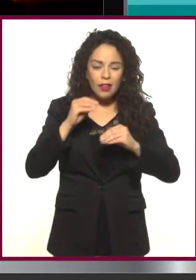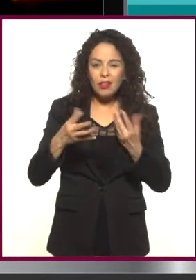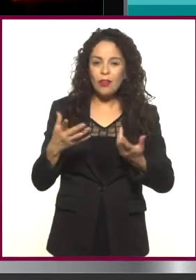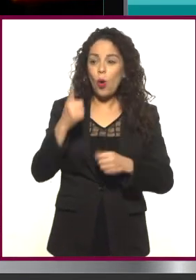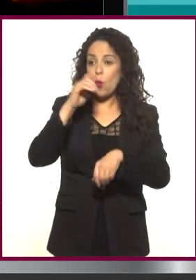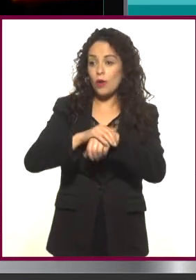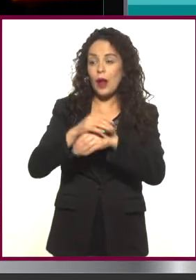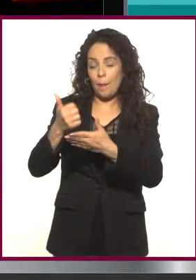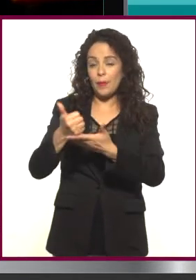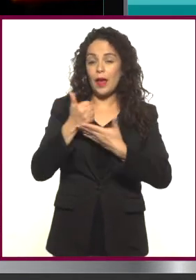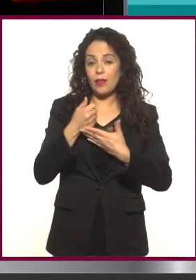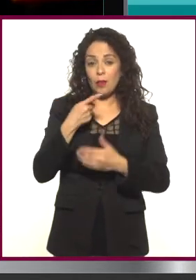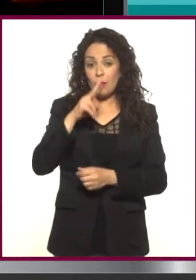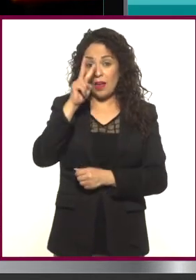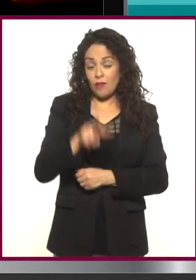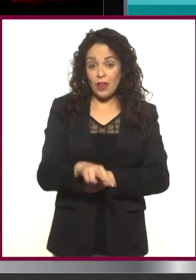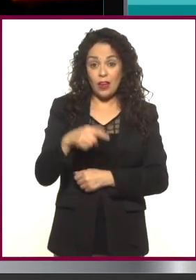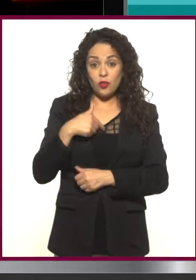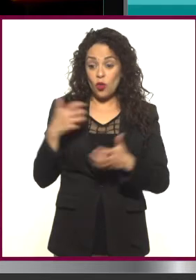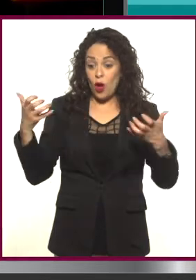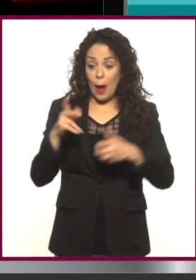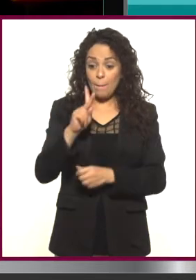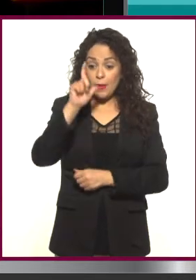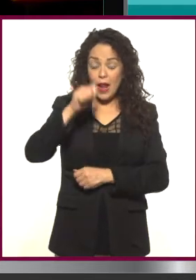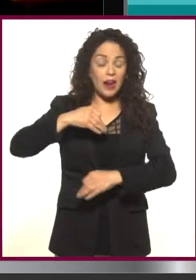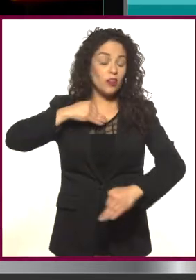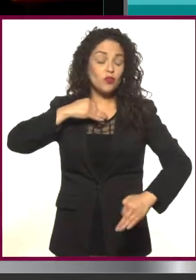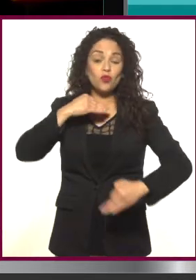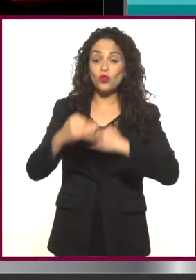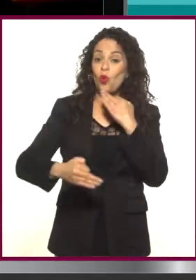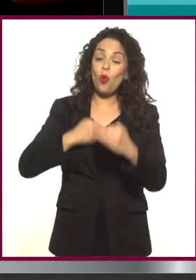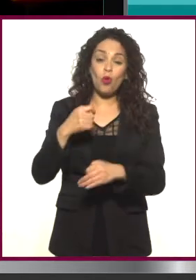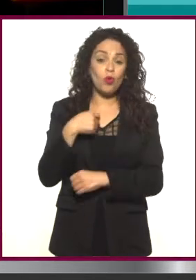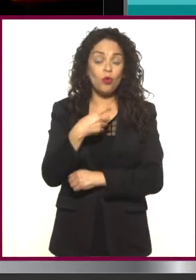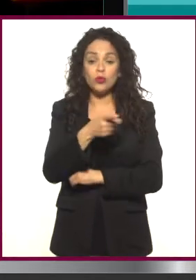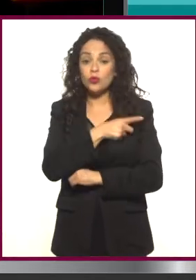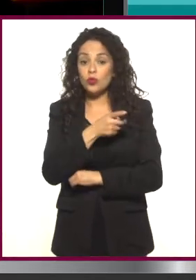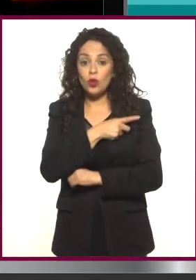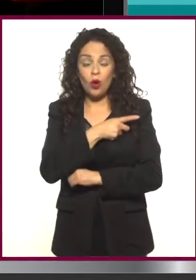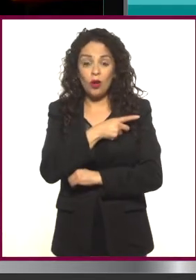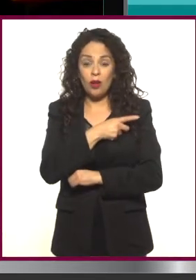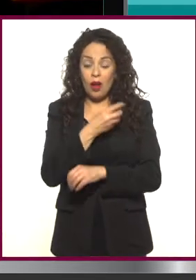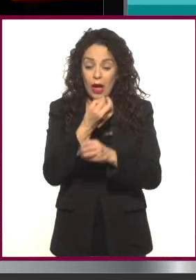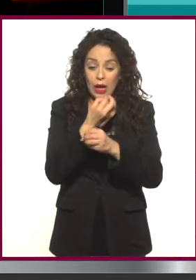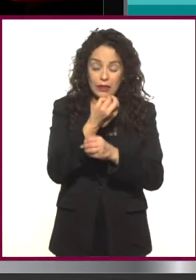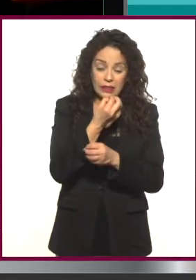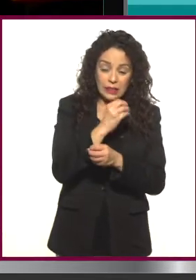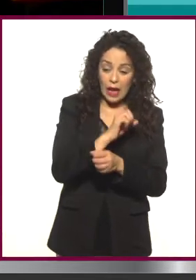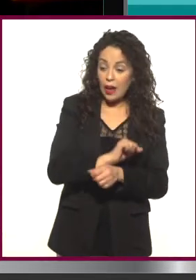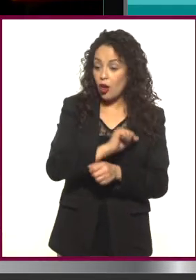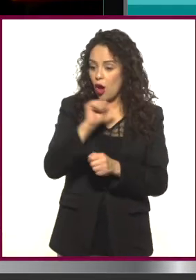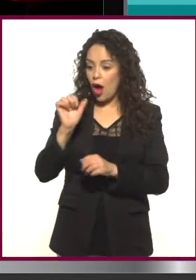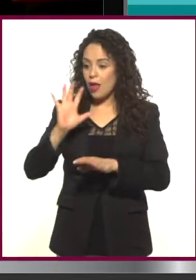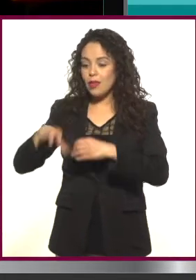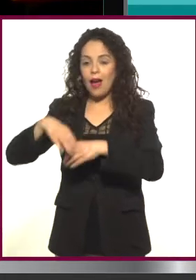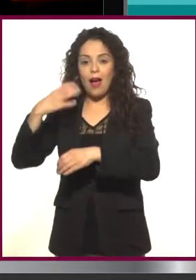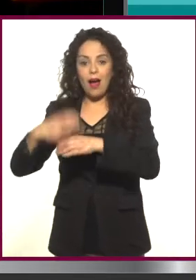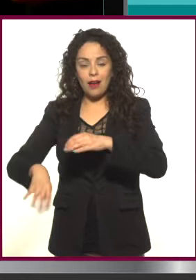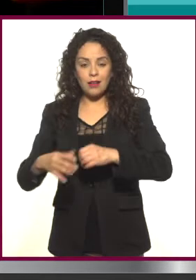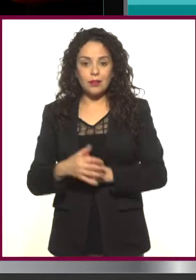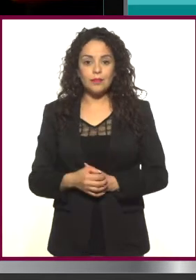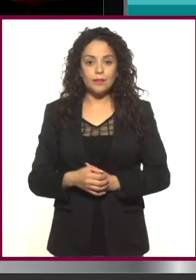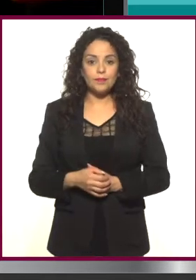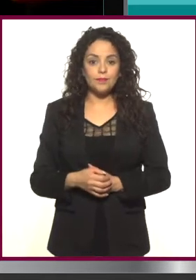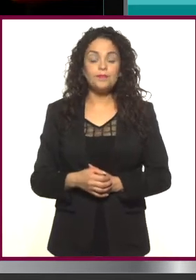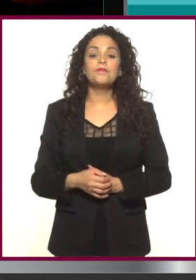ayudó por ahí, pero en realidad, o sea, yo estaba planeando todo, ¿no? Este, desde cero. Y de hecho, Memorias del Futuro se